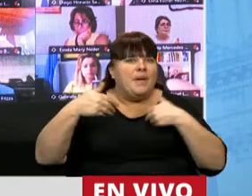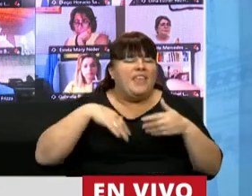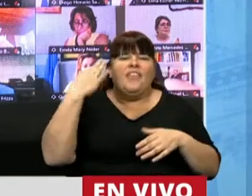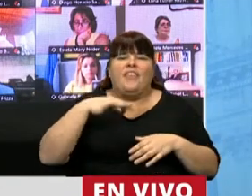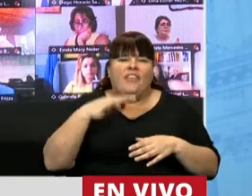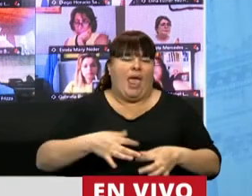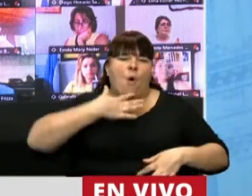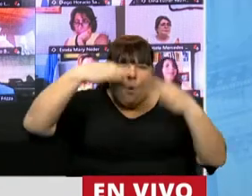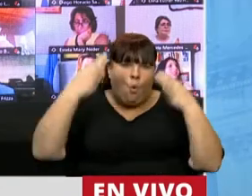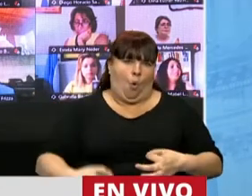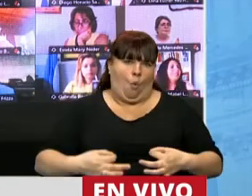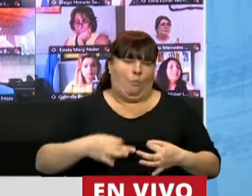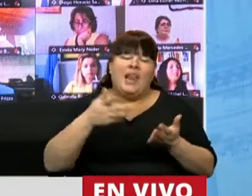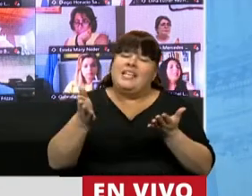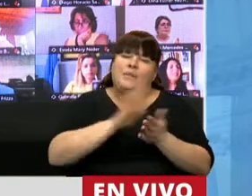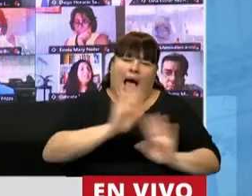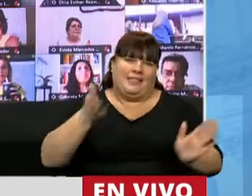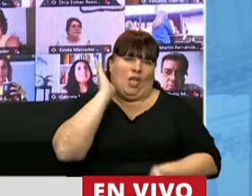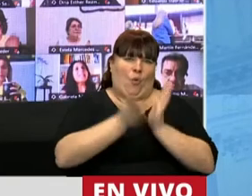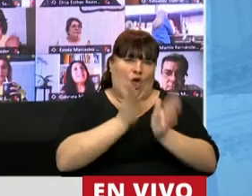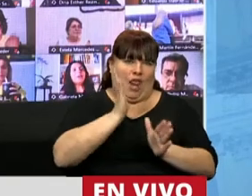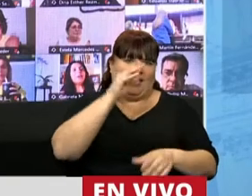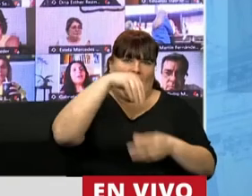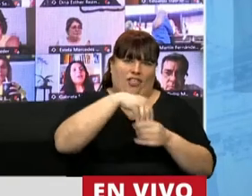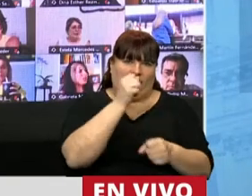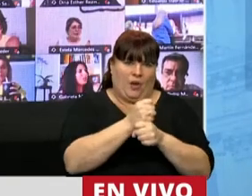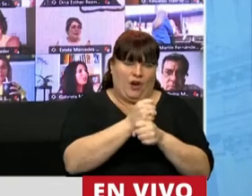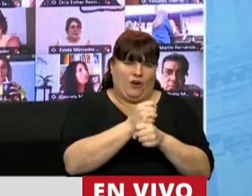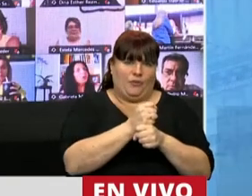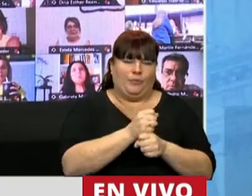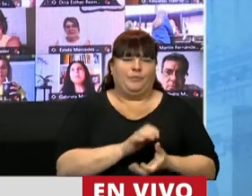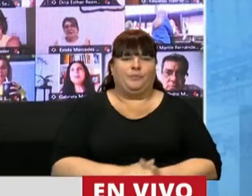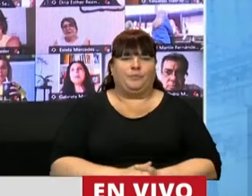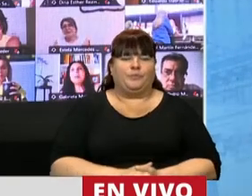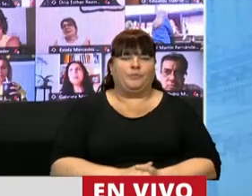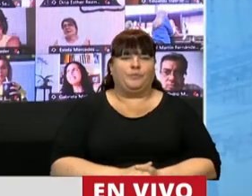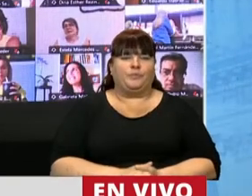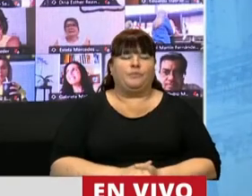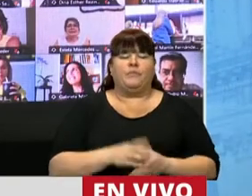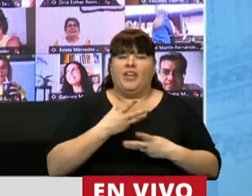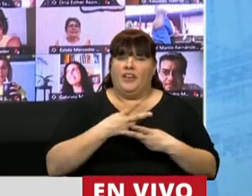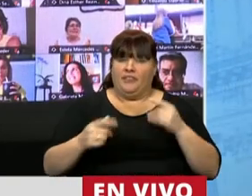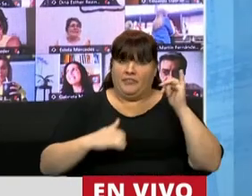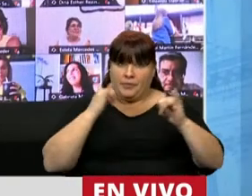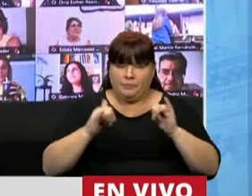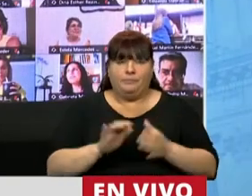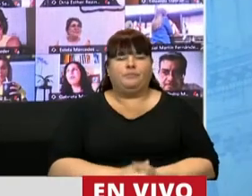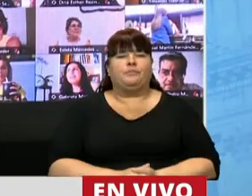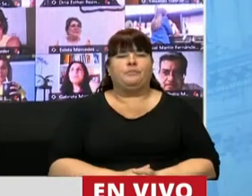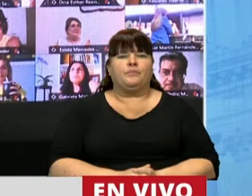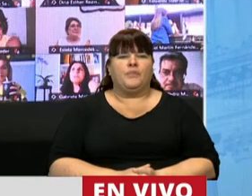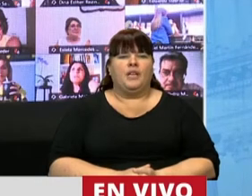la aplicación efectiva de la eliminación de la violencia laboral. Dicho esto, Presidente,